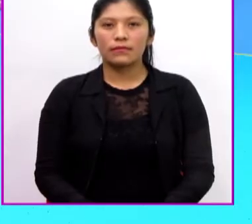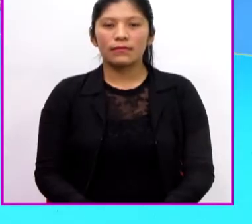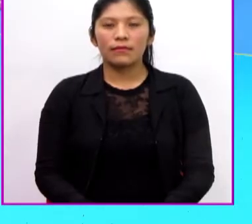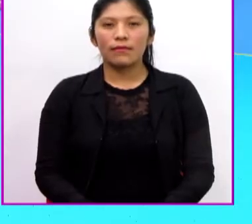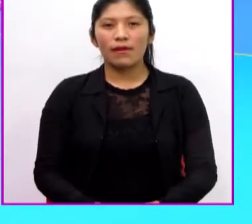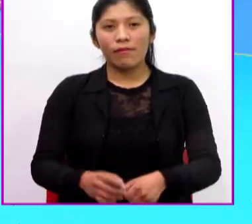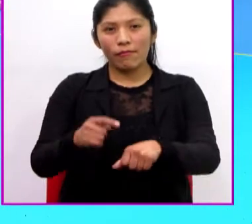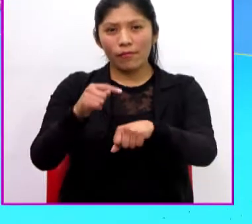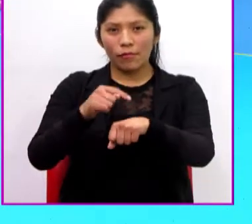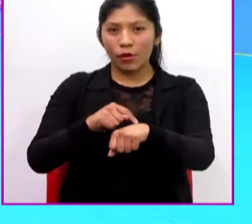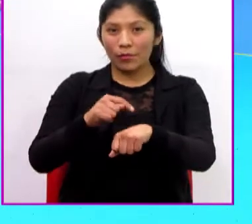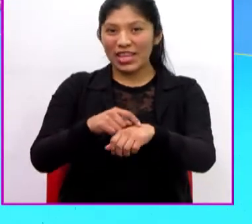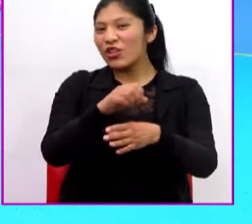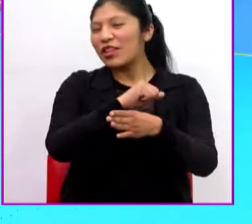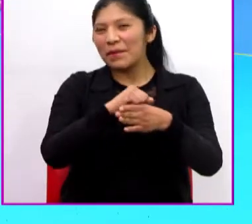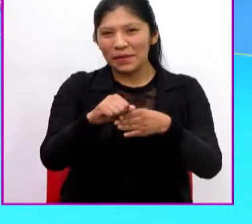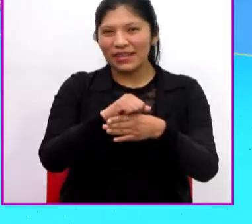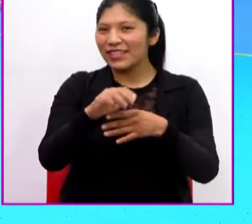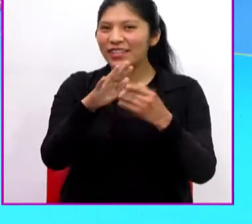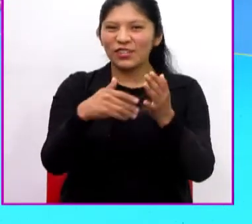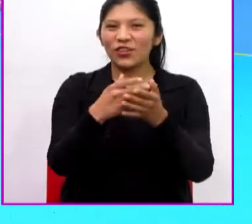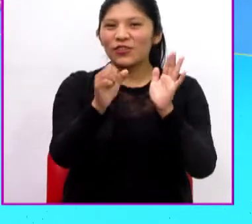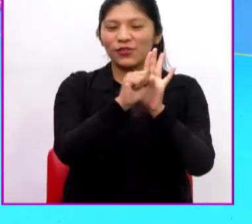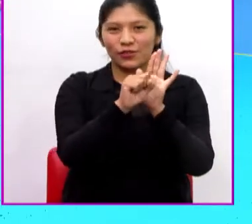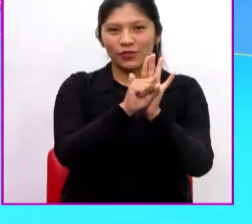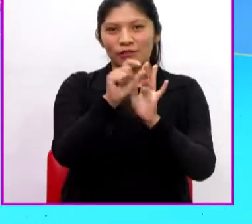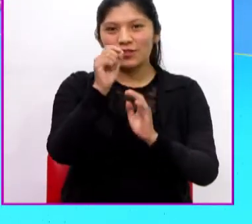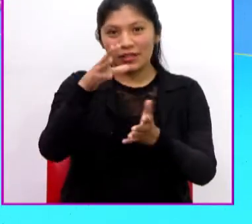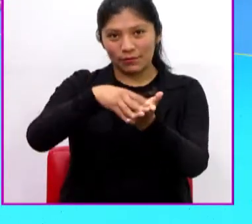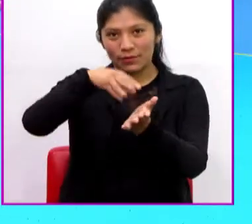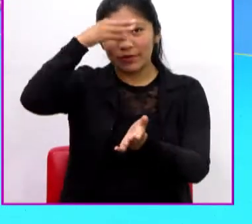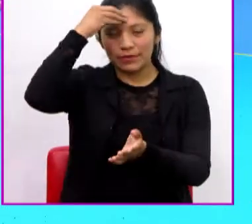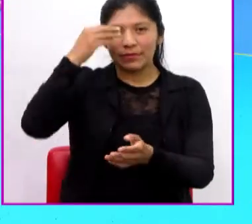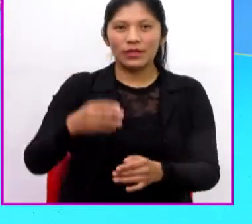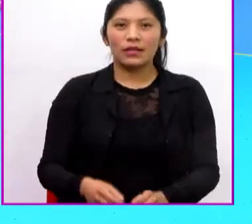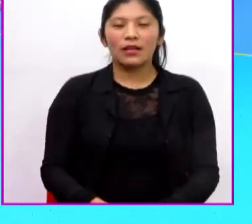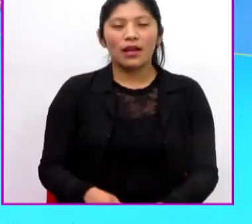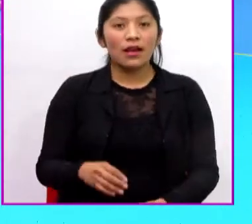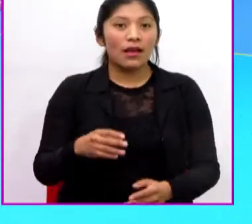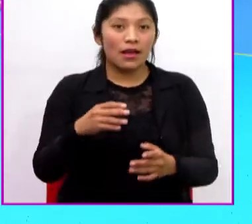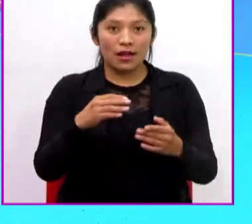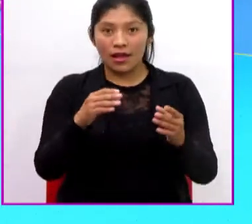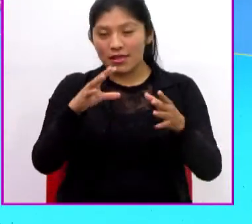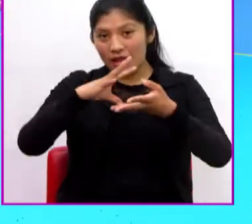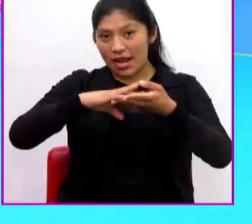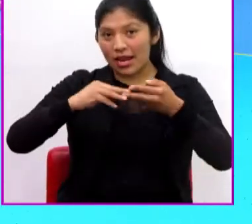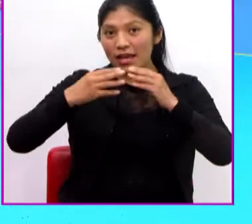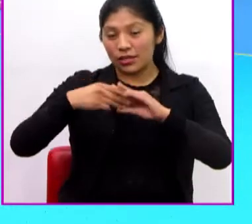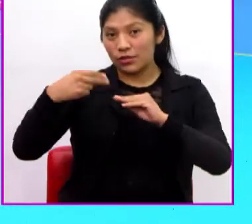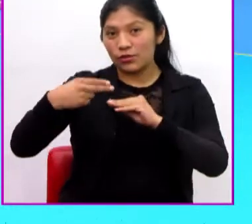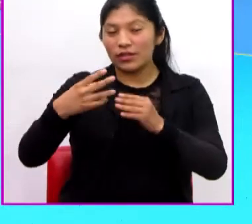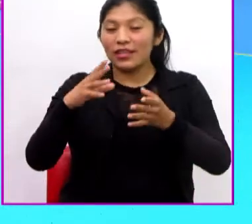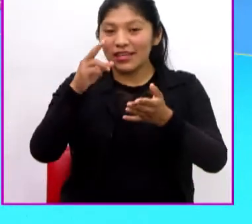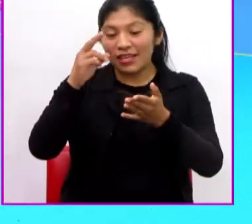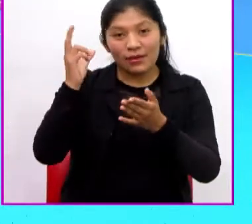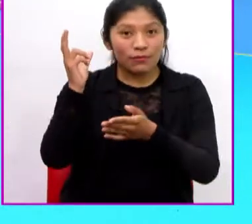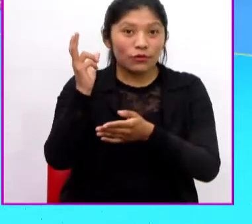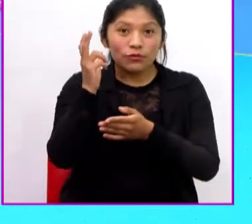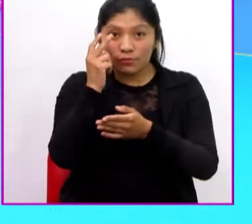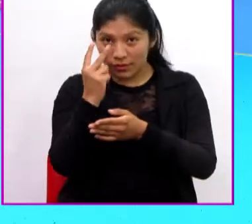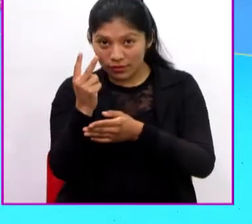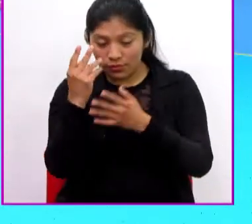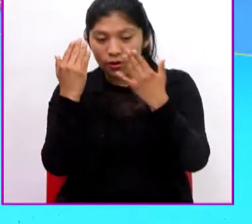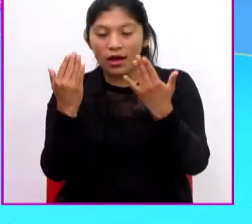Momento de poner en práctica los signos de puntuación. He sacado algunas viñetas de la historieta que acabamos de escuchar para